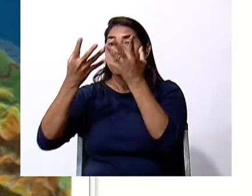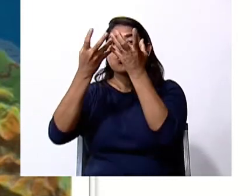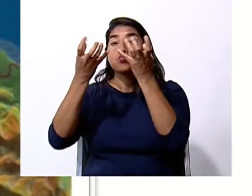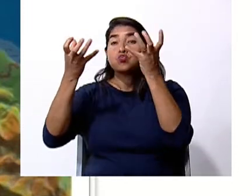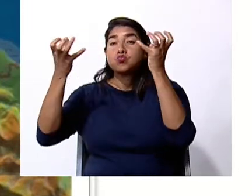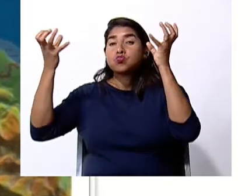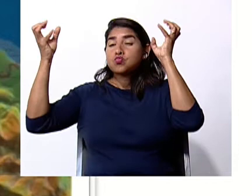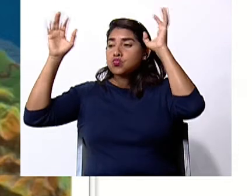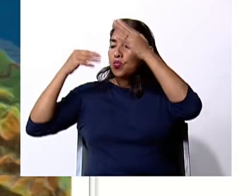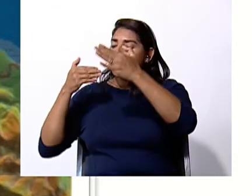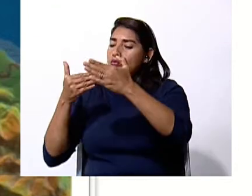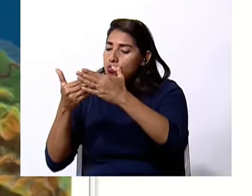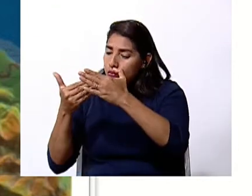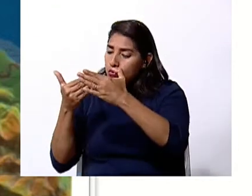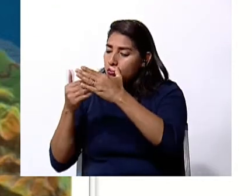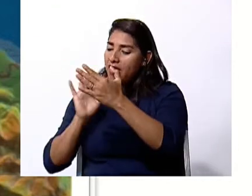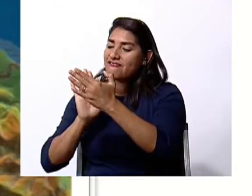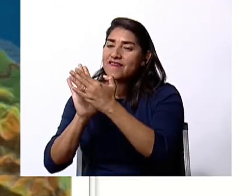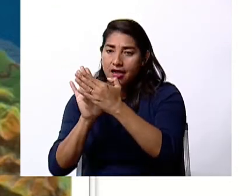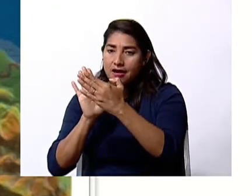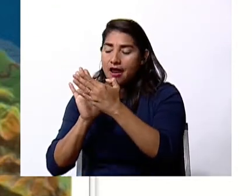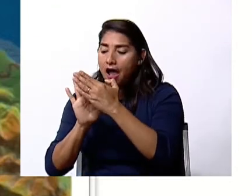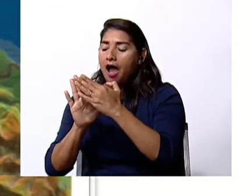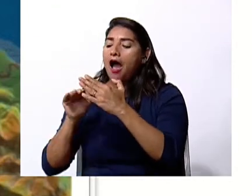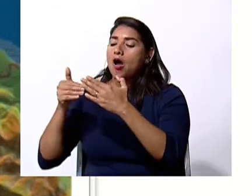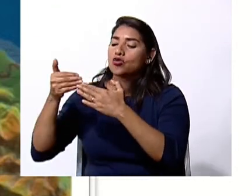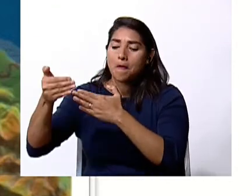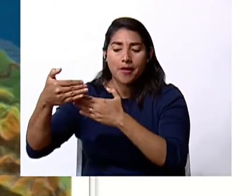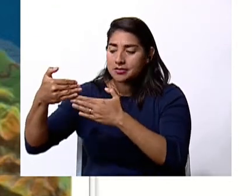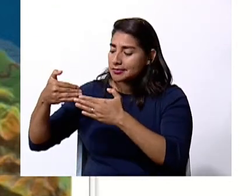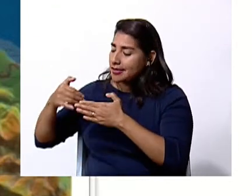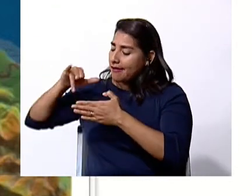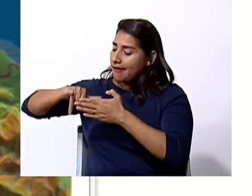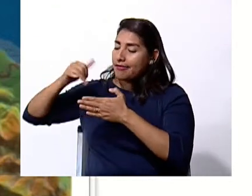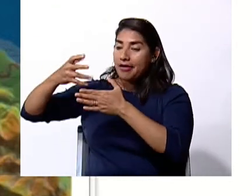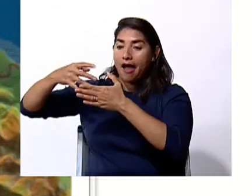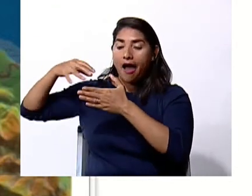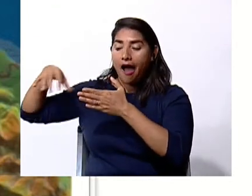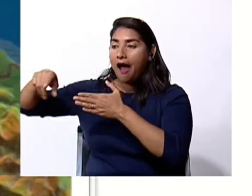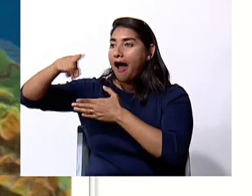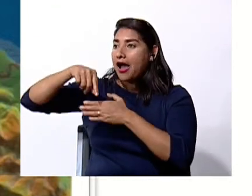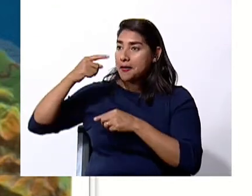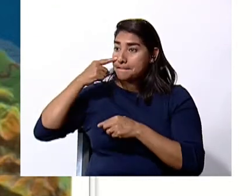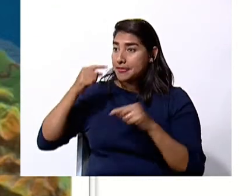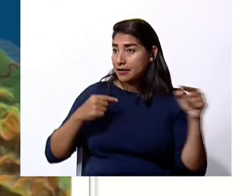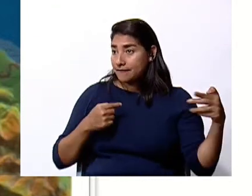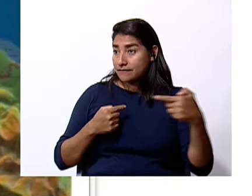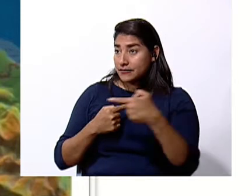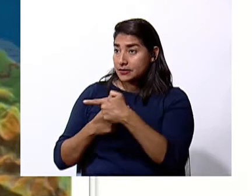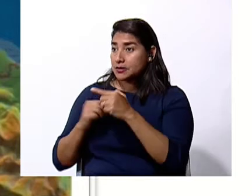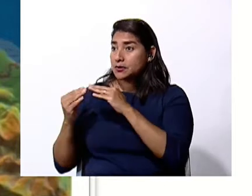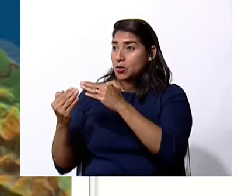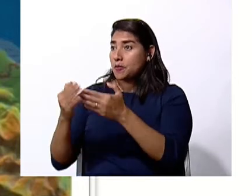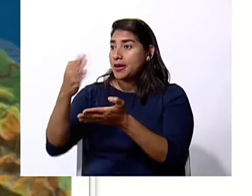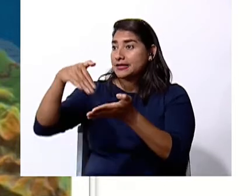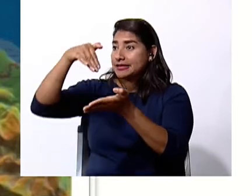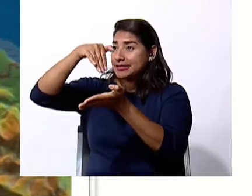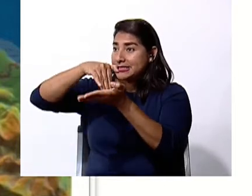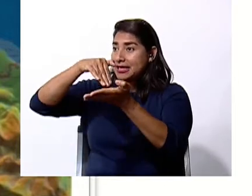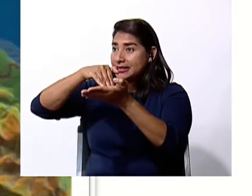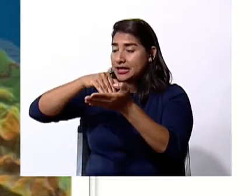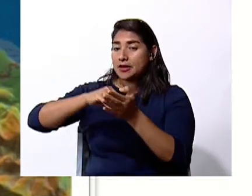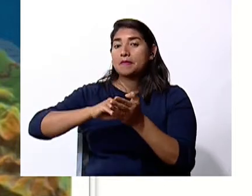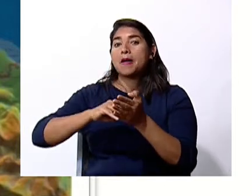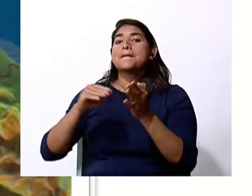nubes pasen hacia el otro lado por eso donde está exactamente la flechita de la cordillera volcánica central es la